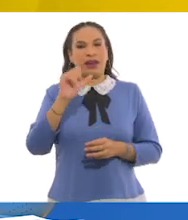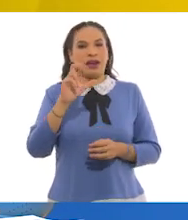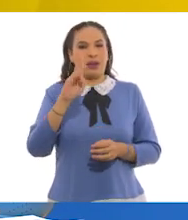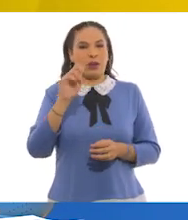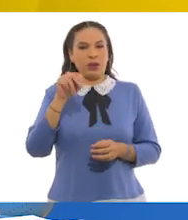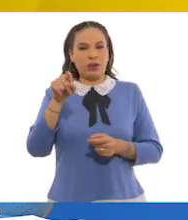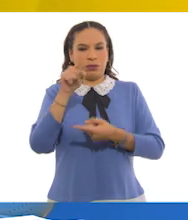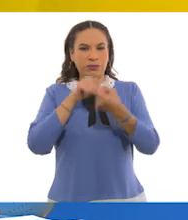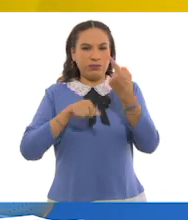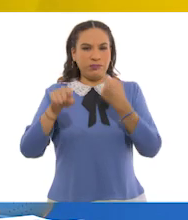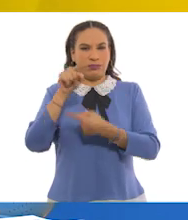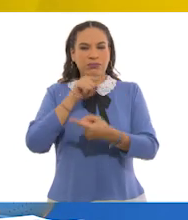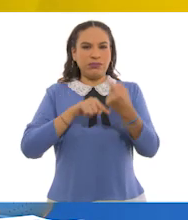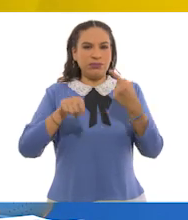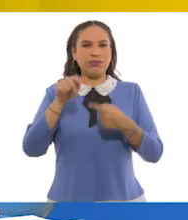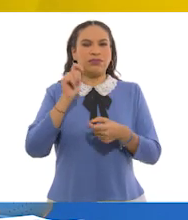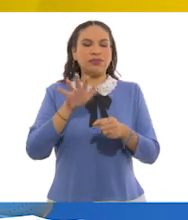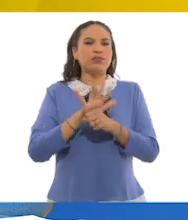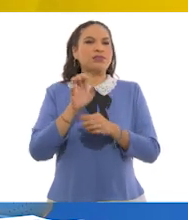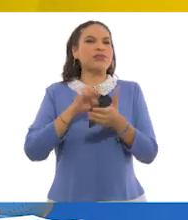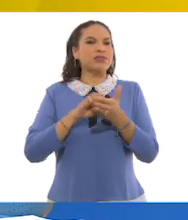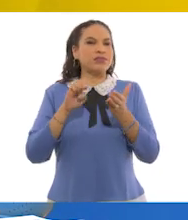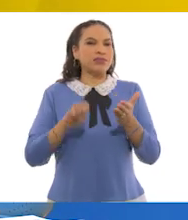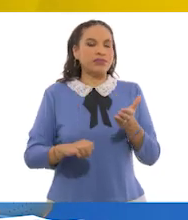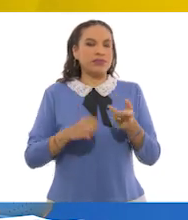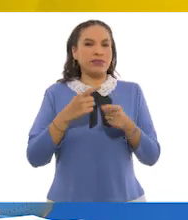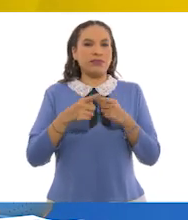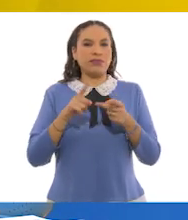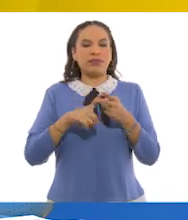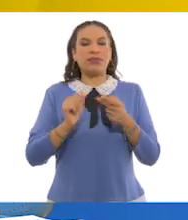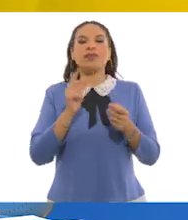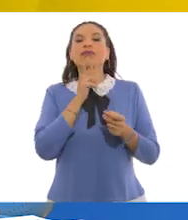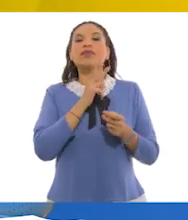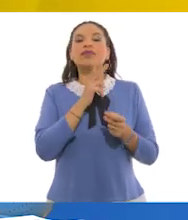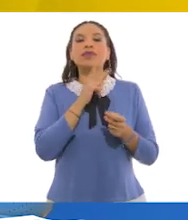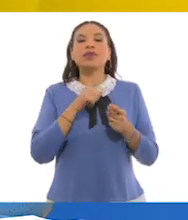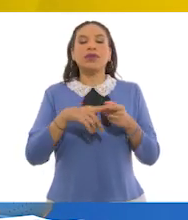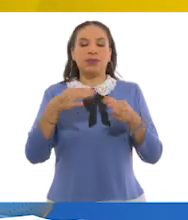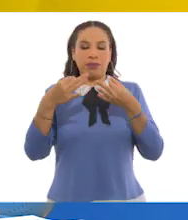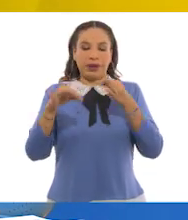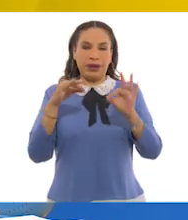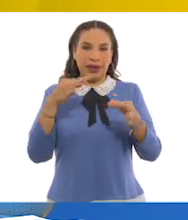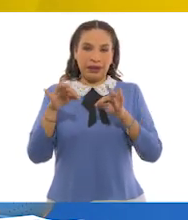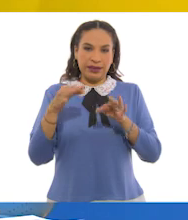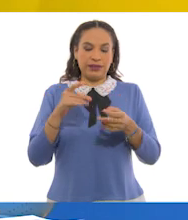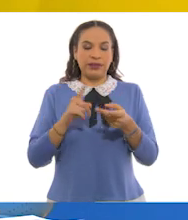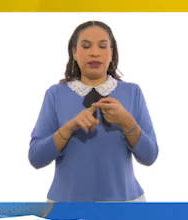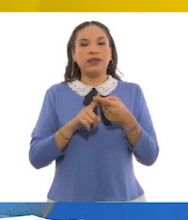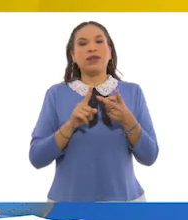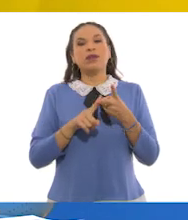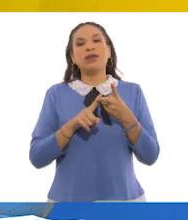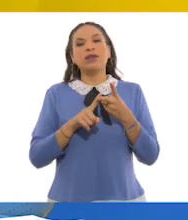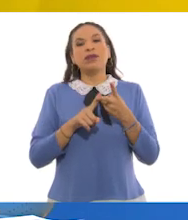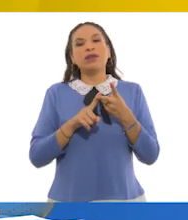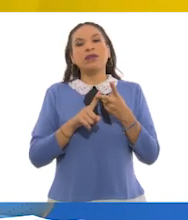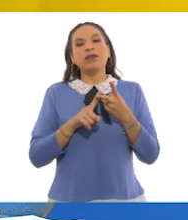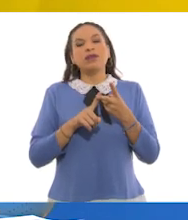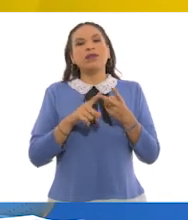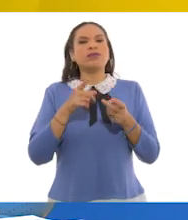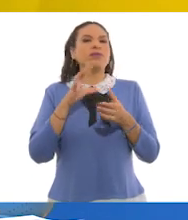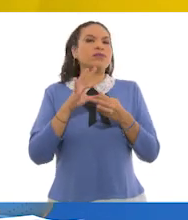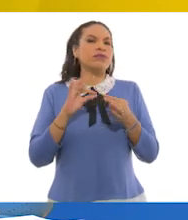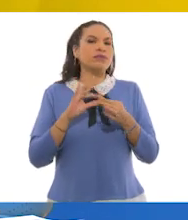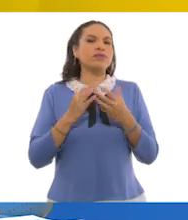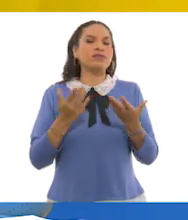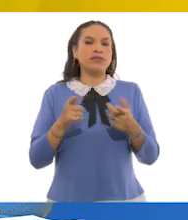también hay otras fuentes de carbono. Por ejemplo, los derivados del petróleo, como el plástico. Es más, hablando del